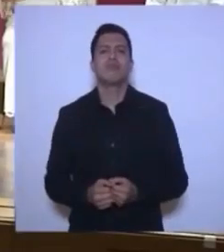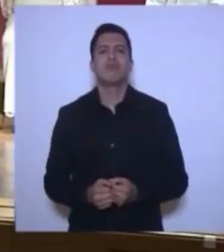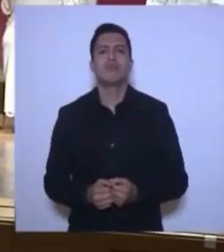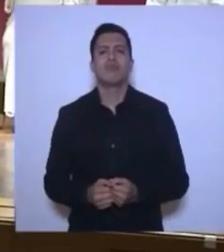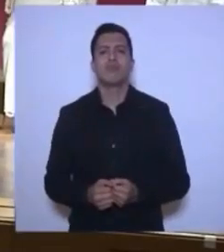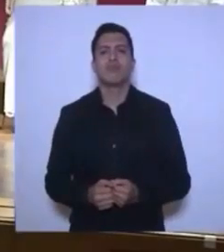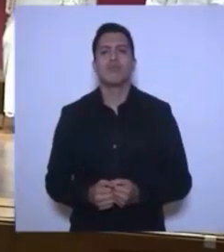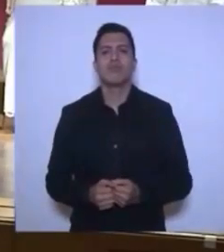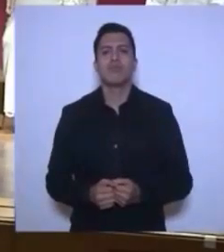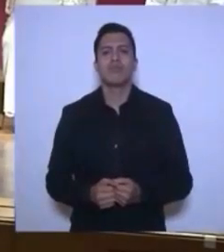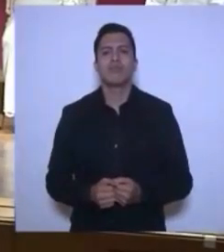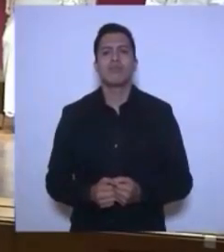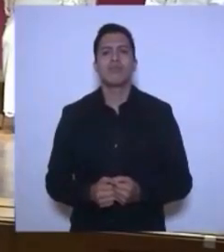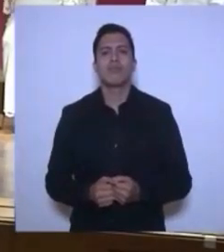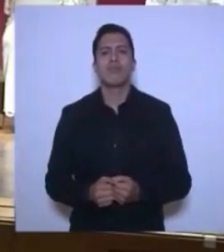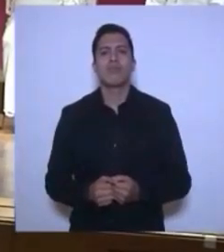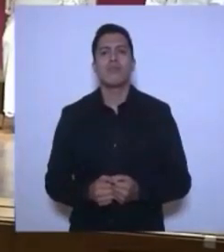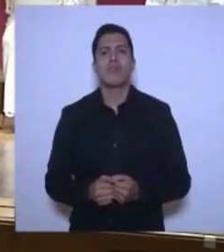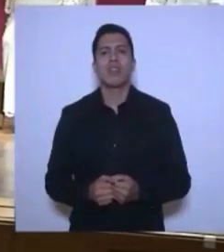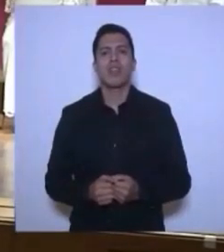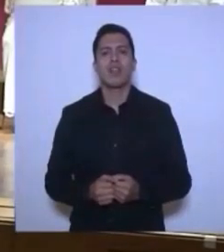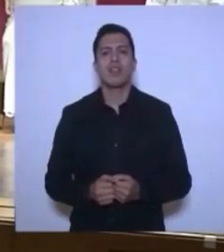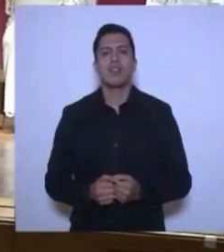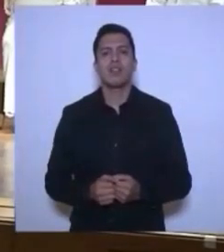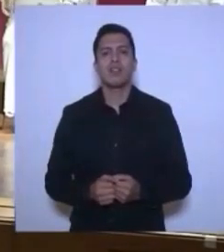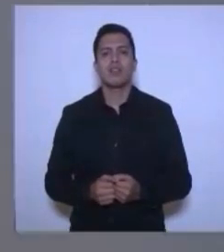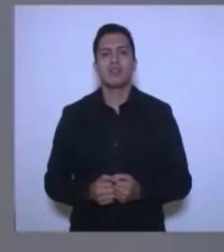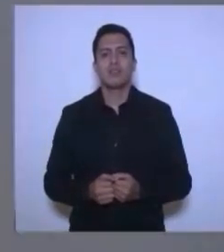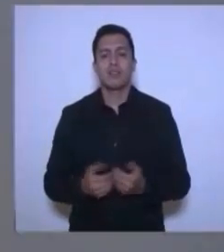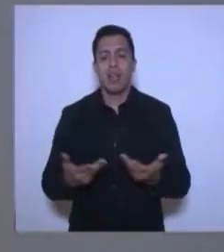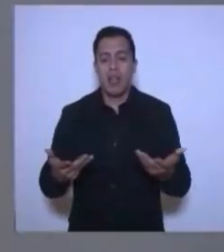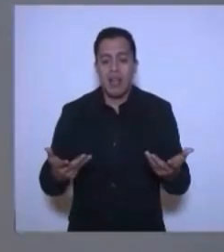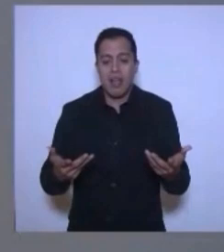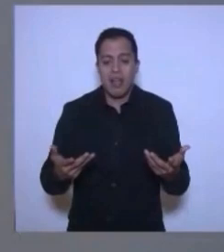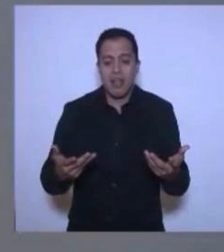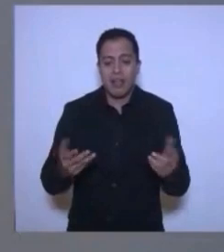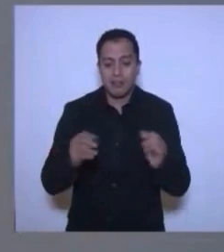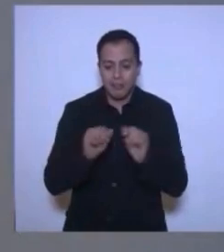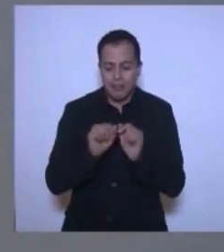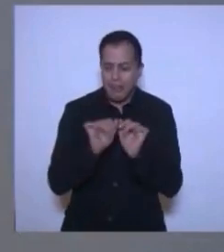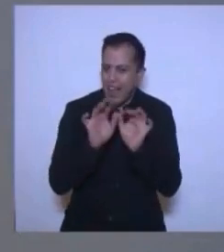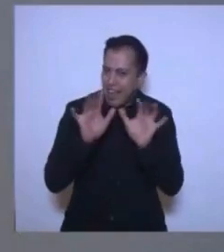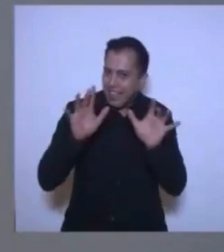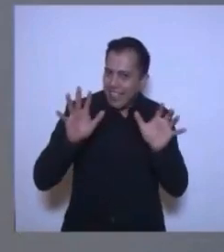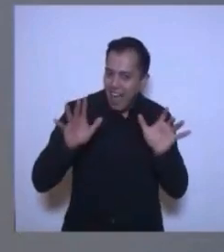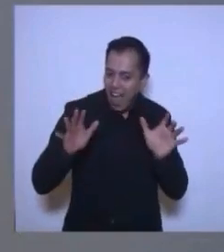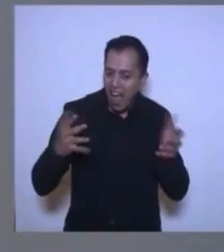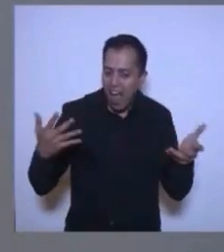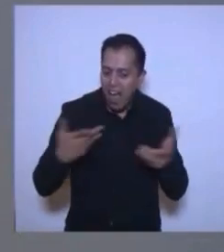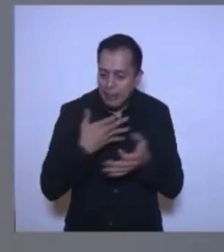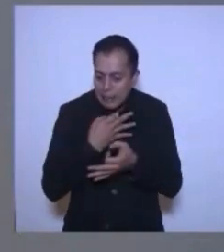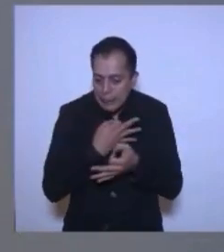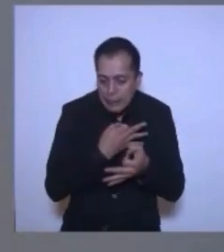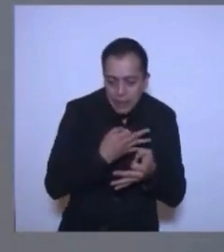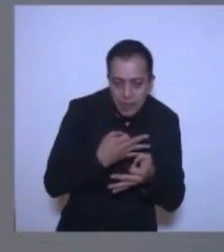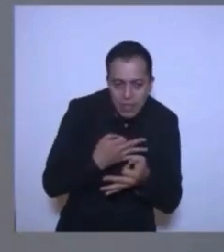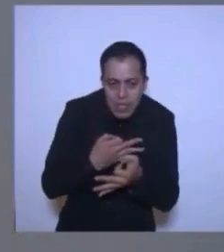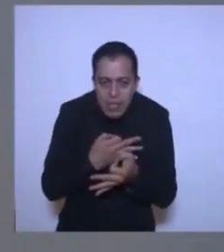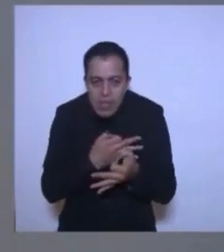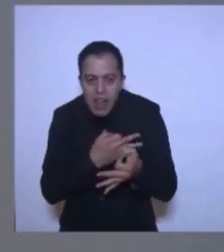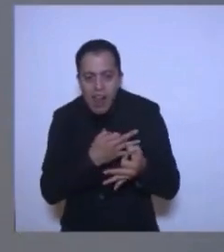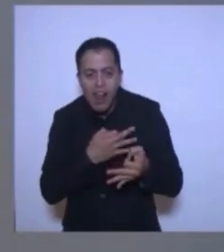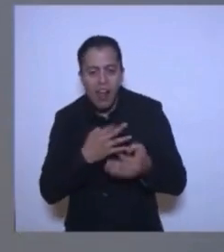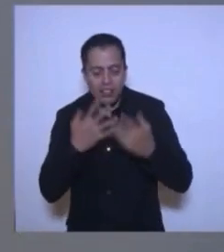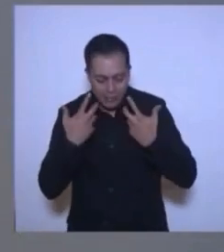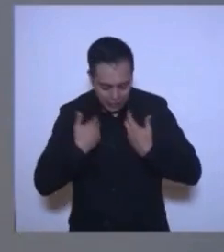La magia que nos embeleza el ser y que se descubre llena de vestigios